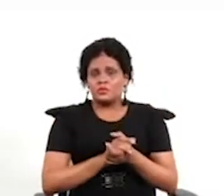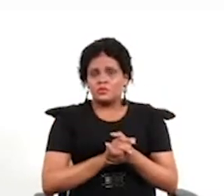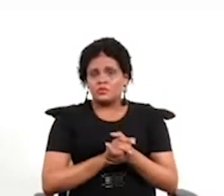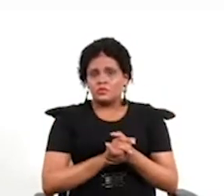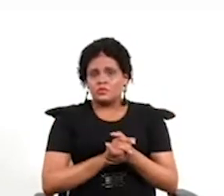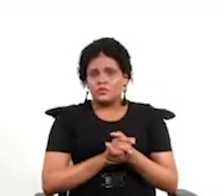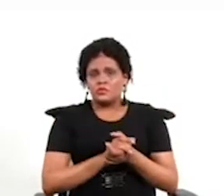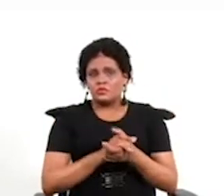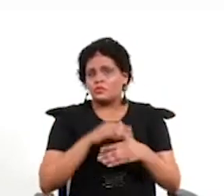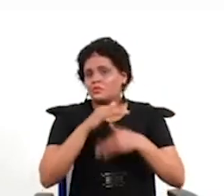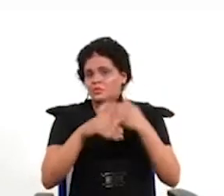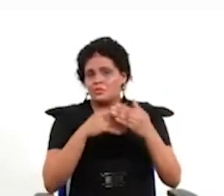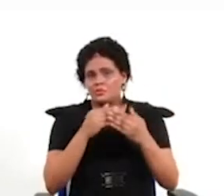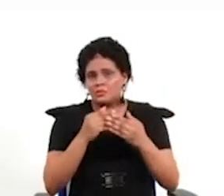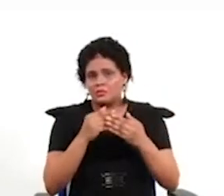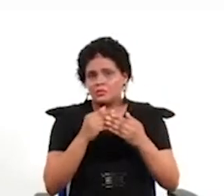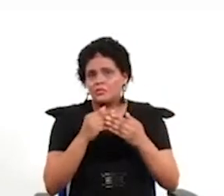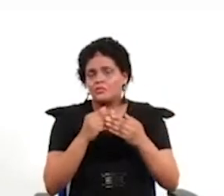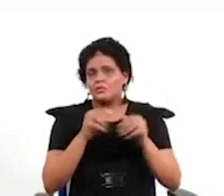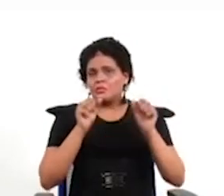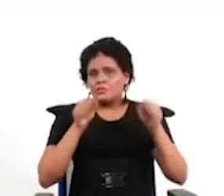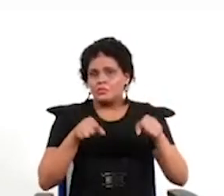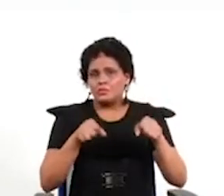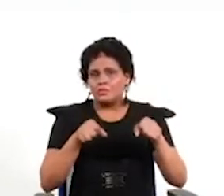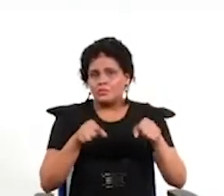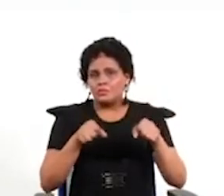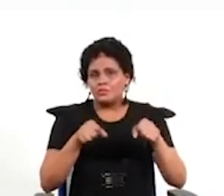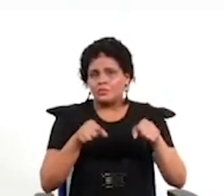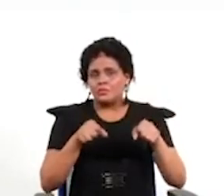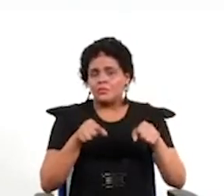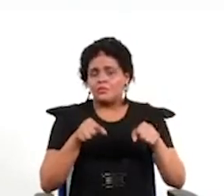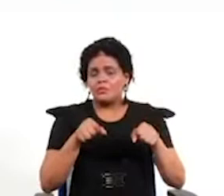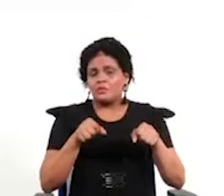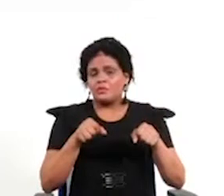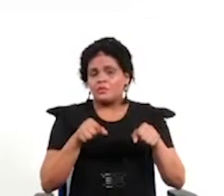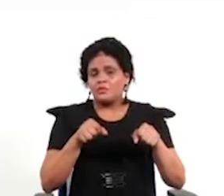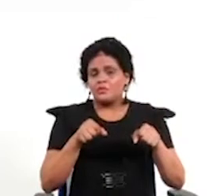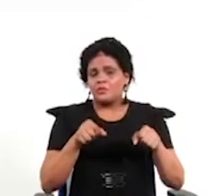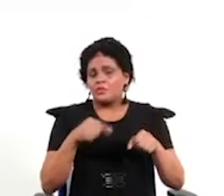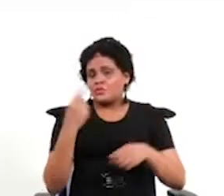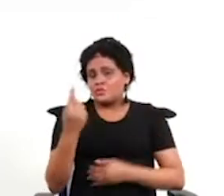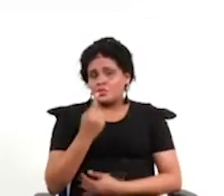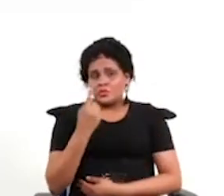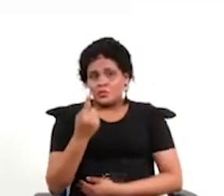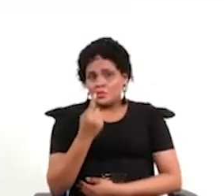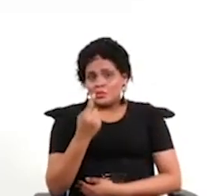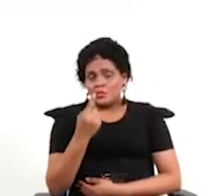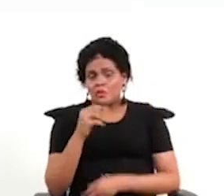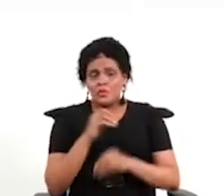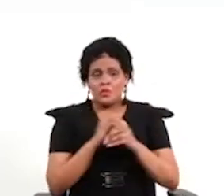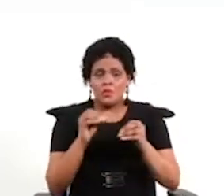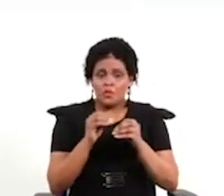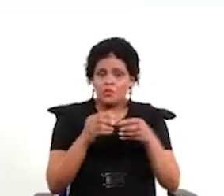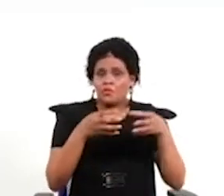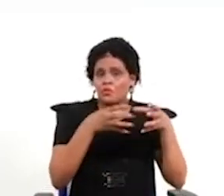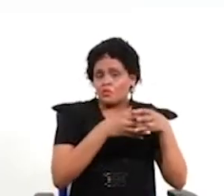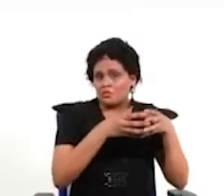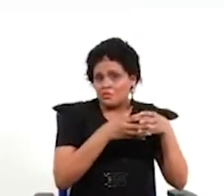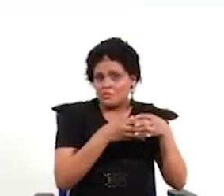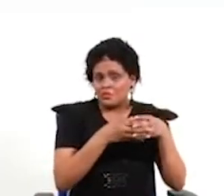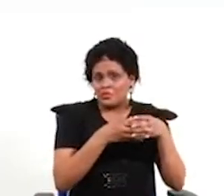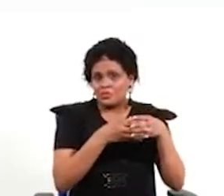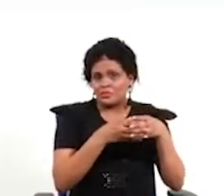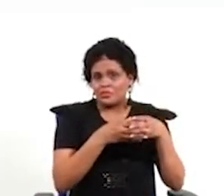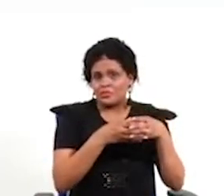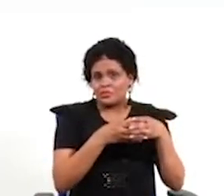documento y que los constituyentes decidan, los y las constituyentes decidan sobre él, o si debe dejarse la posibilidad de que la ciudadanía